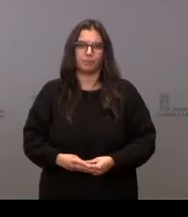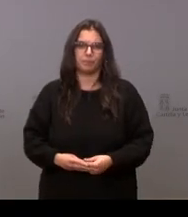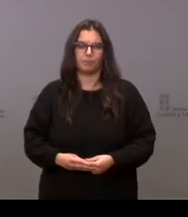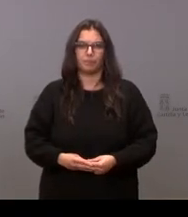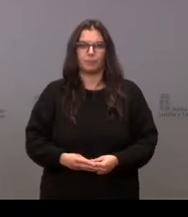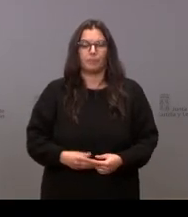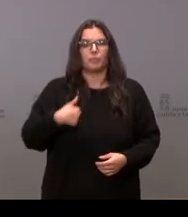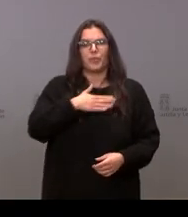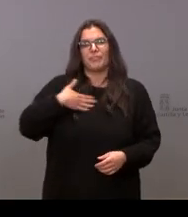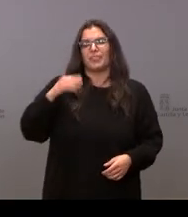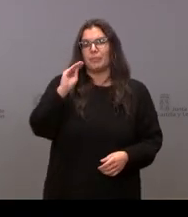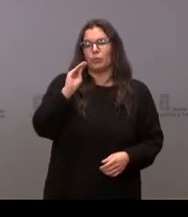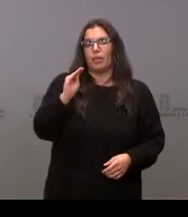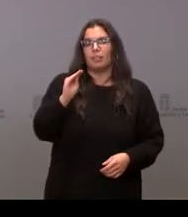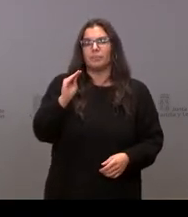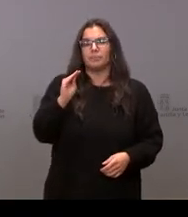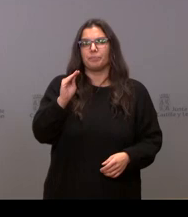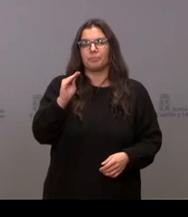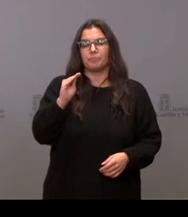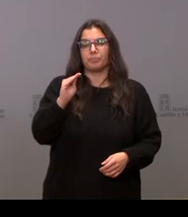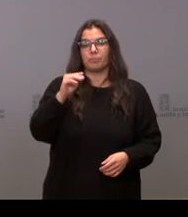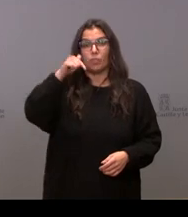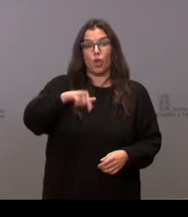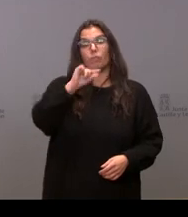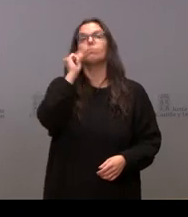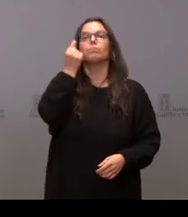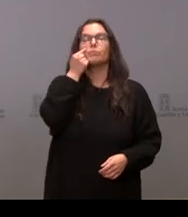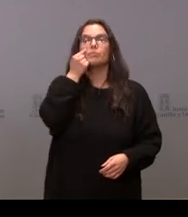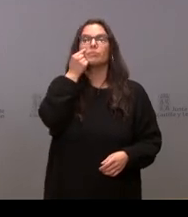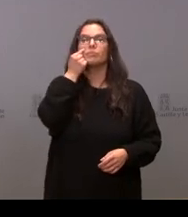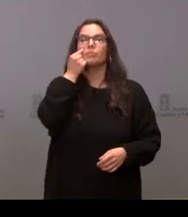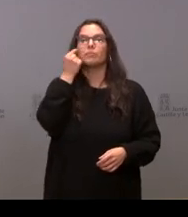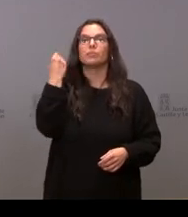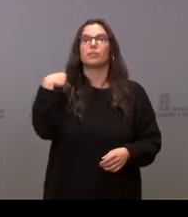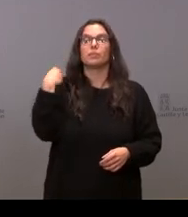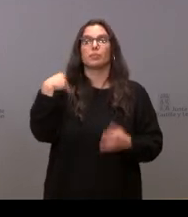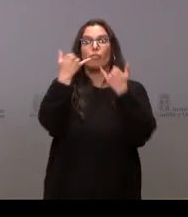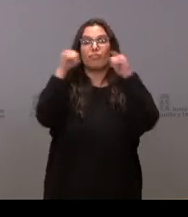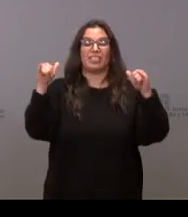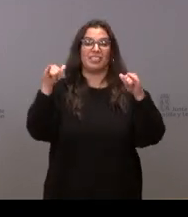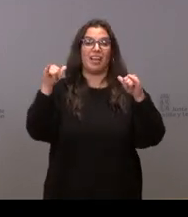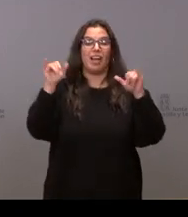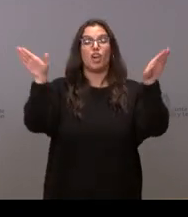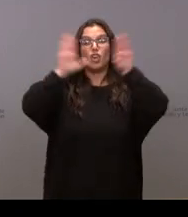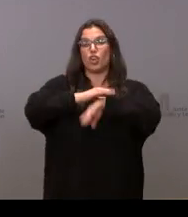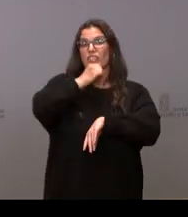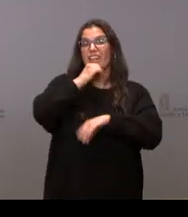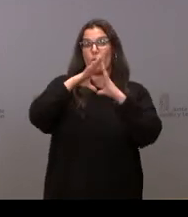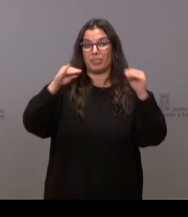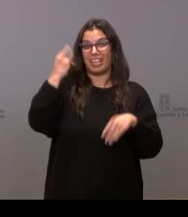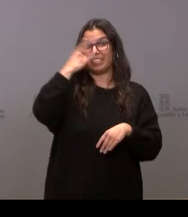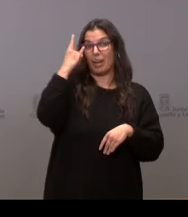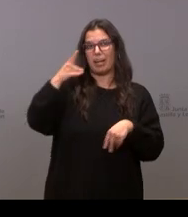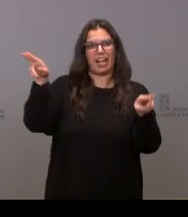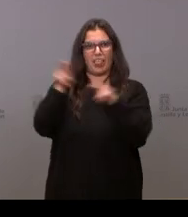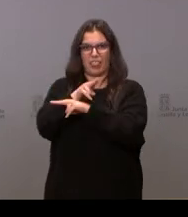Sí, yo quería preguntarle, hoy se ha conocido que se cancela el fin de año universitario en Salamanca. No sé si desde la Junta se va